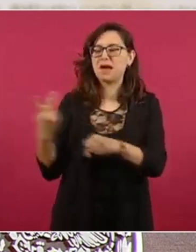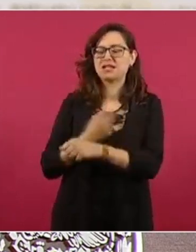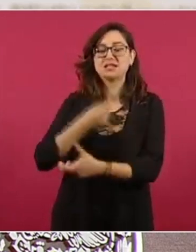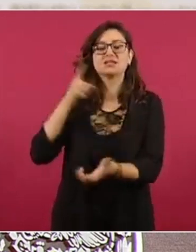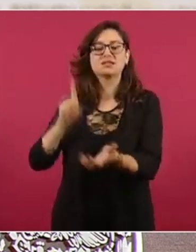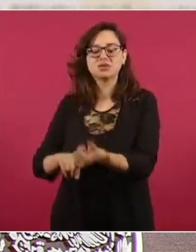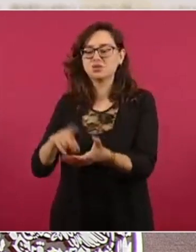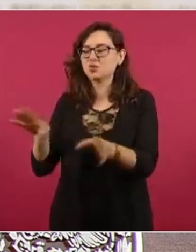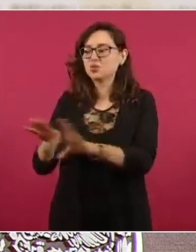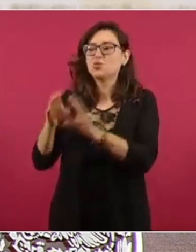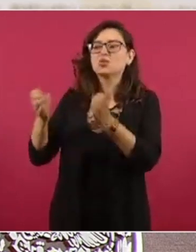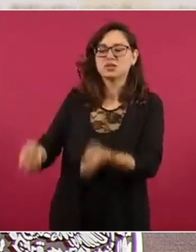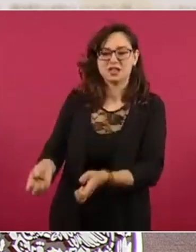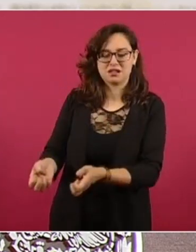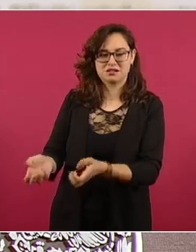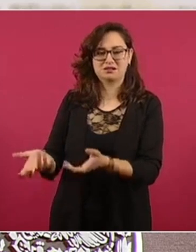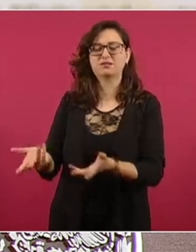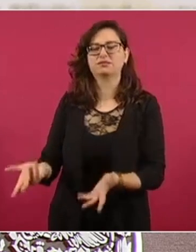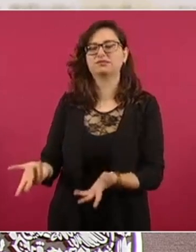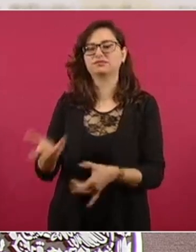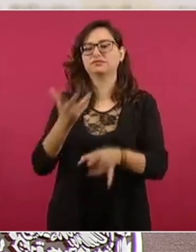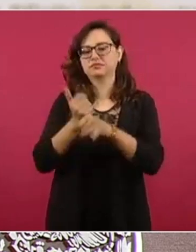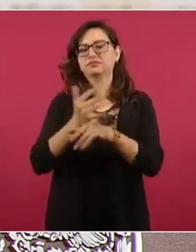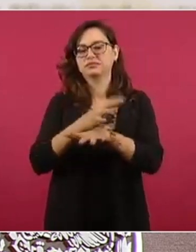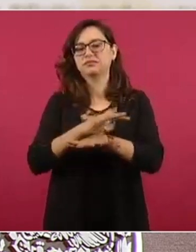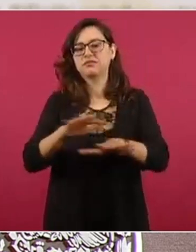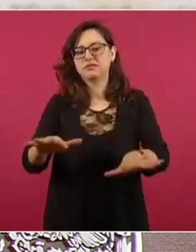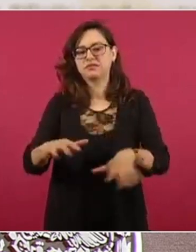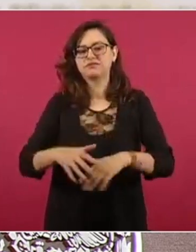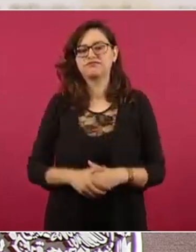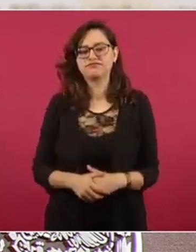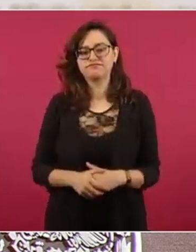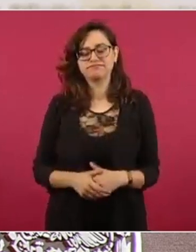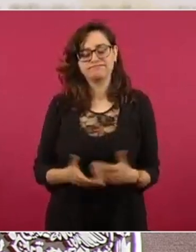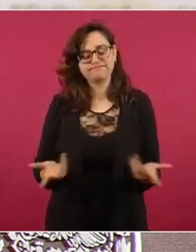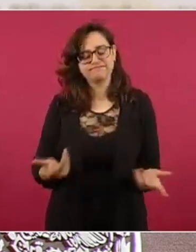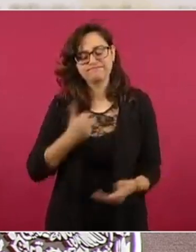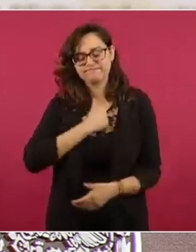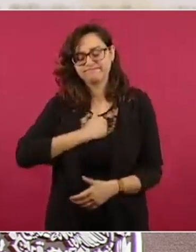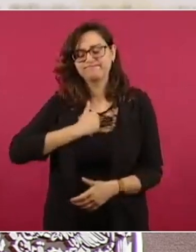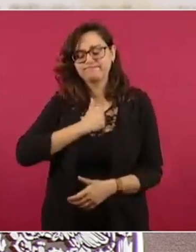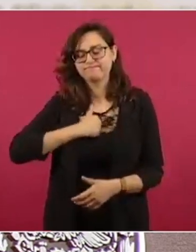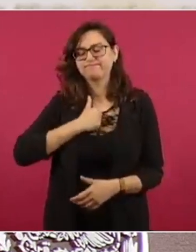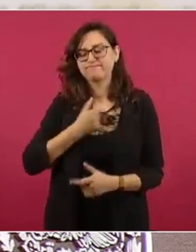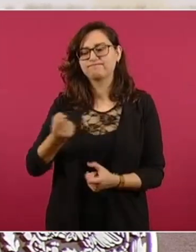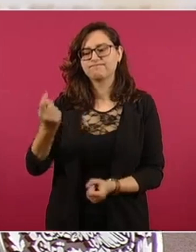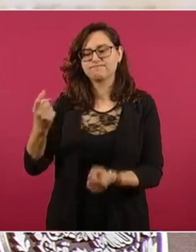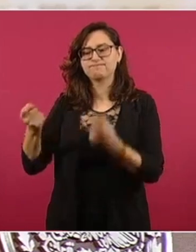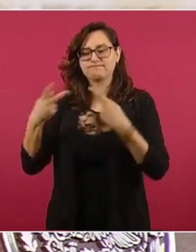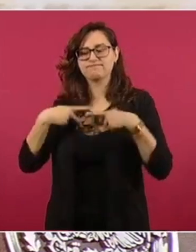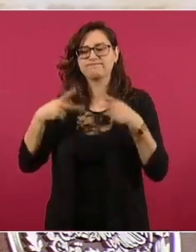Hay lamentablemente fallecidos y personas